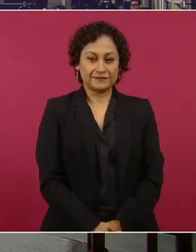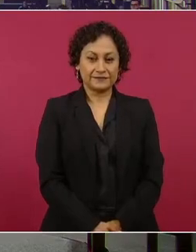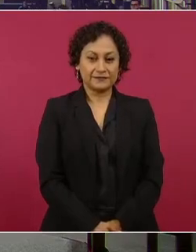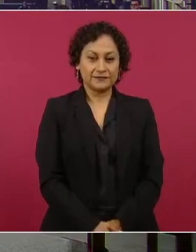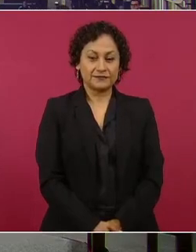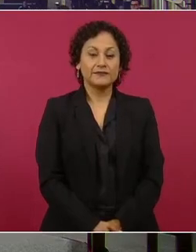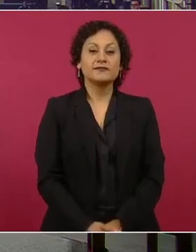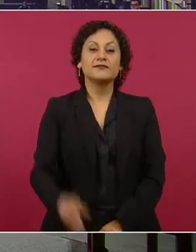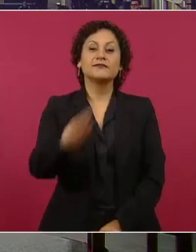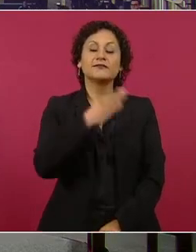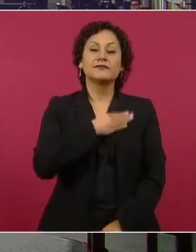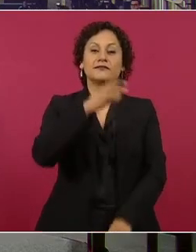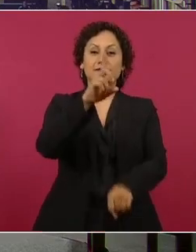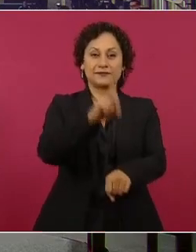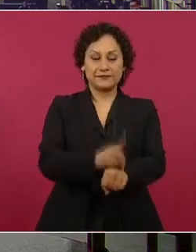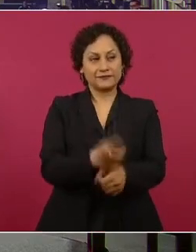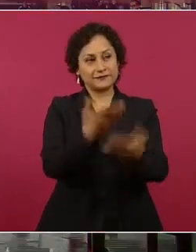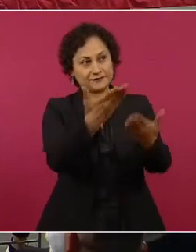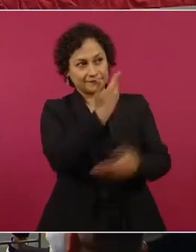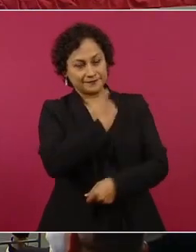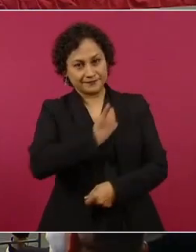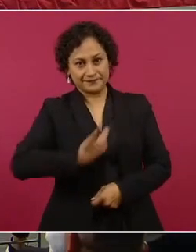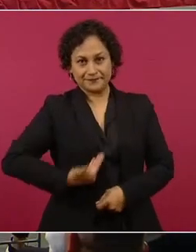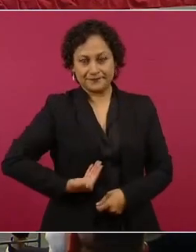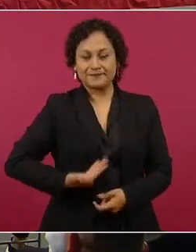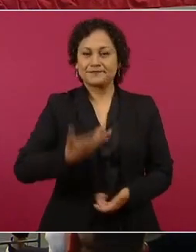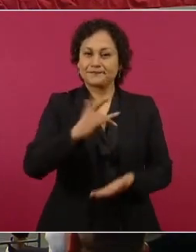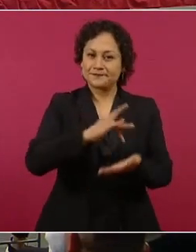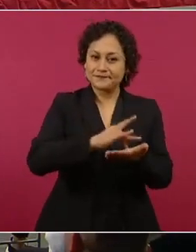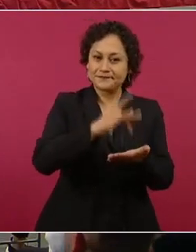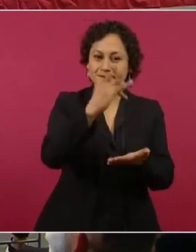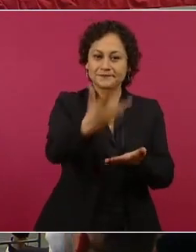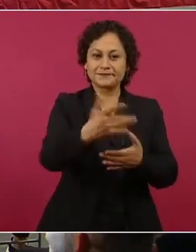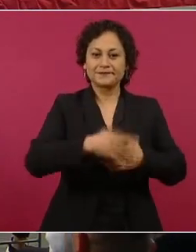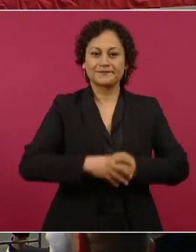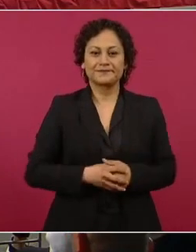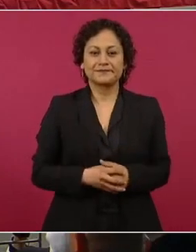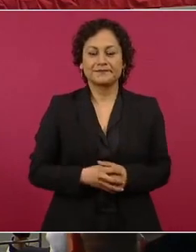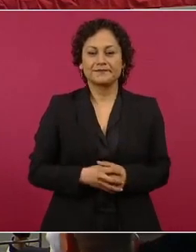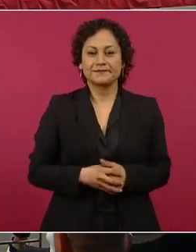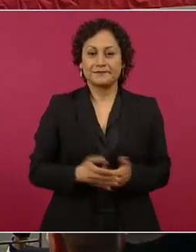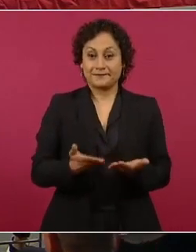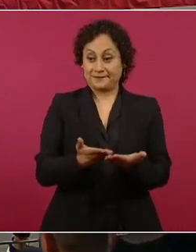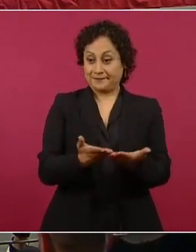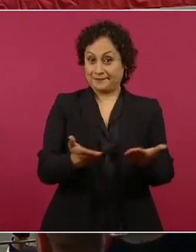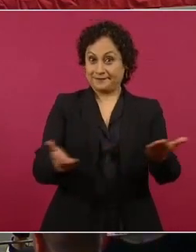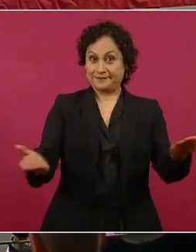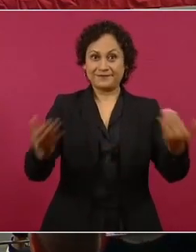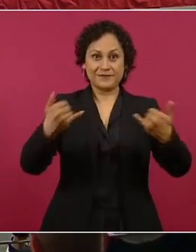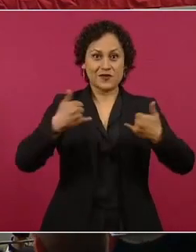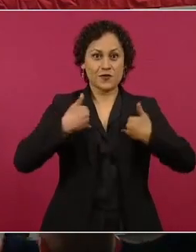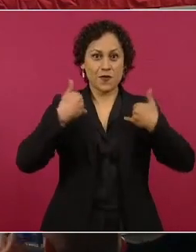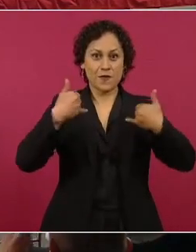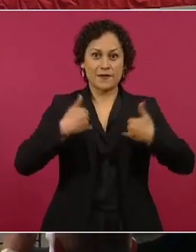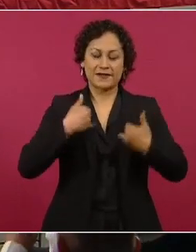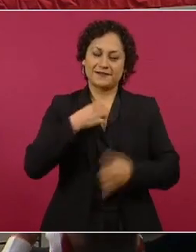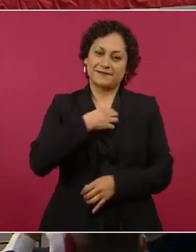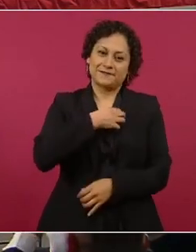Muy buenos días, presidente, muchas gracias. Están nuestros jóvenes muy contentos,